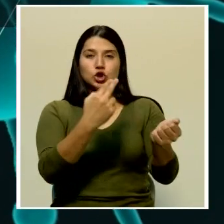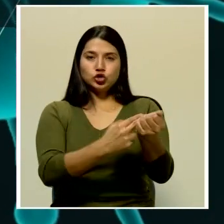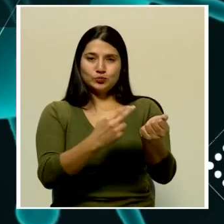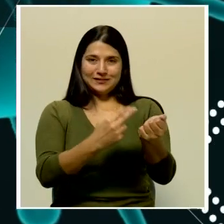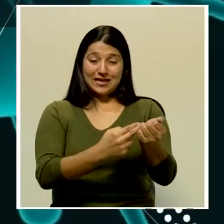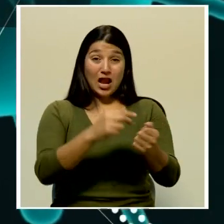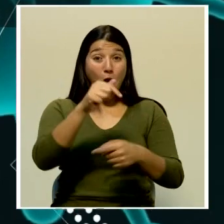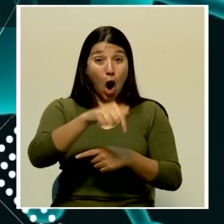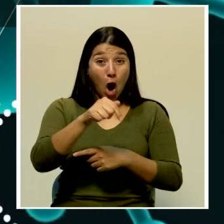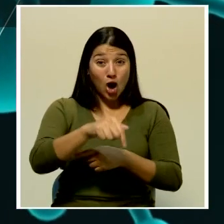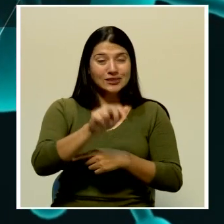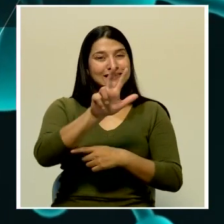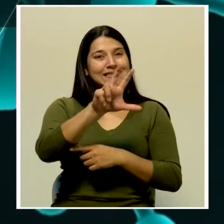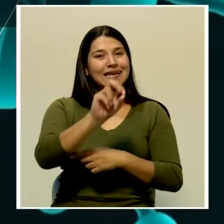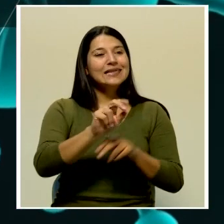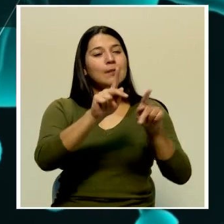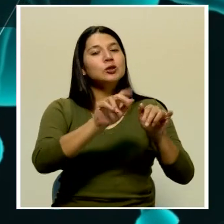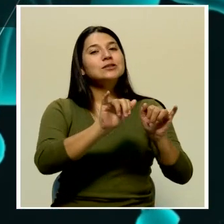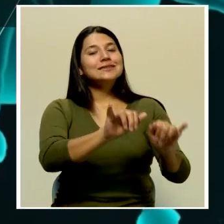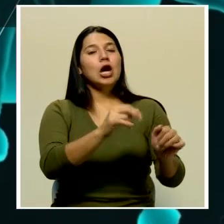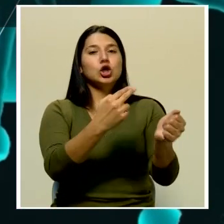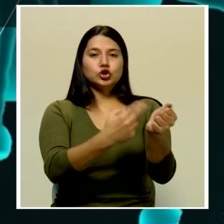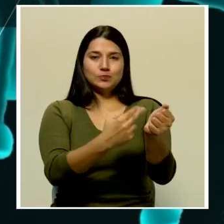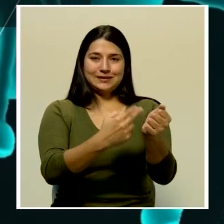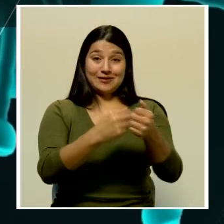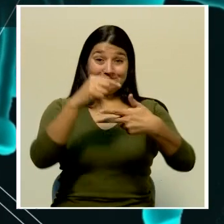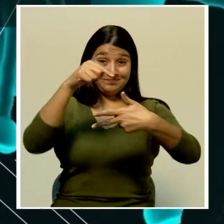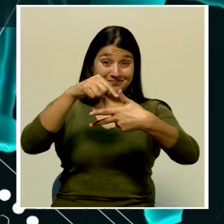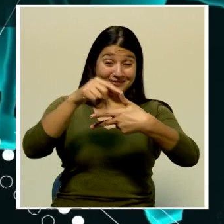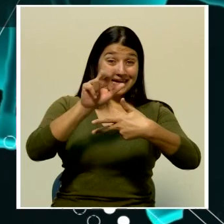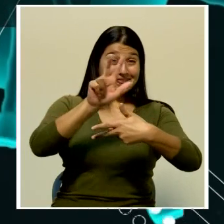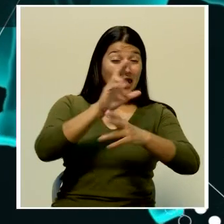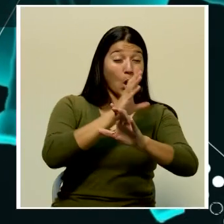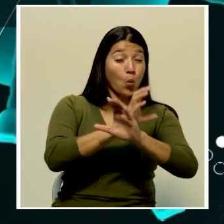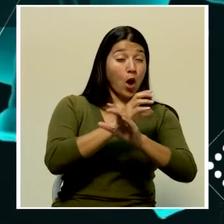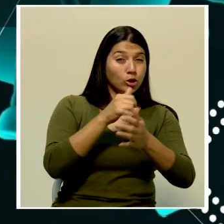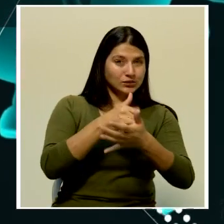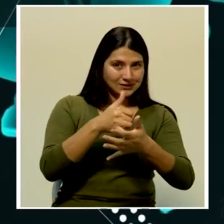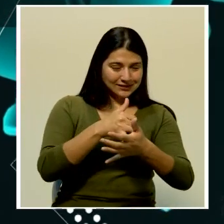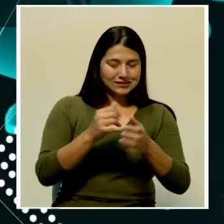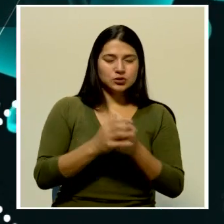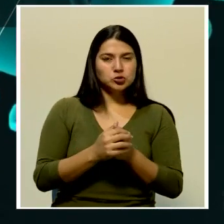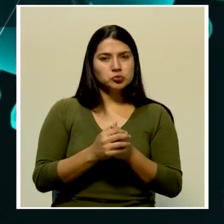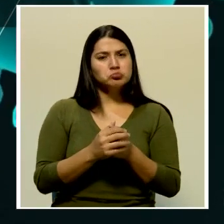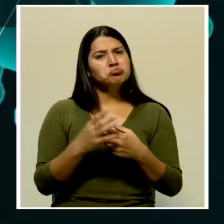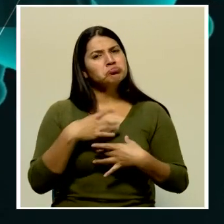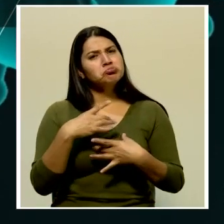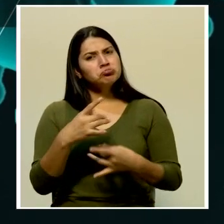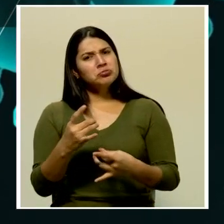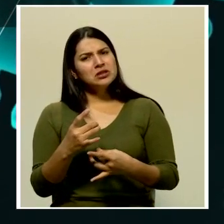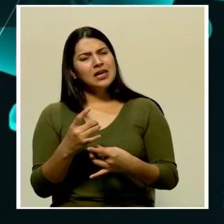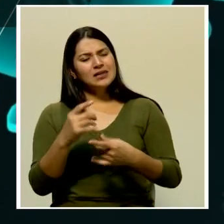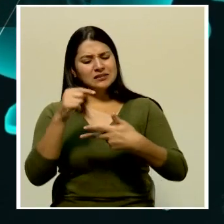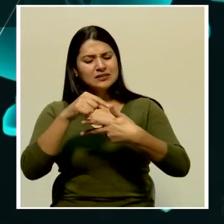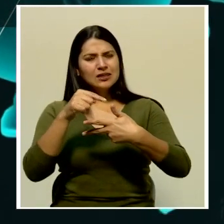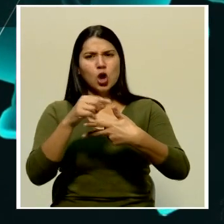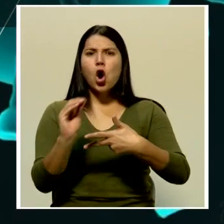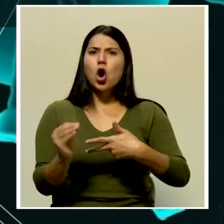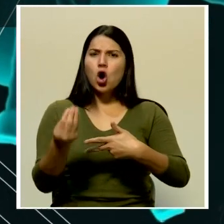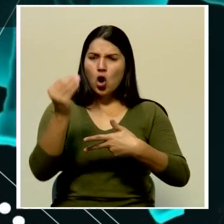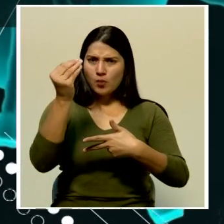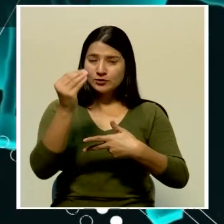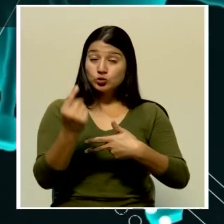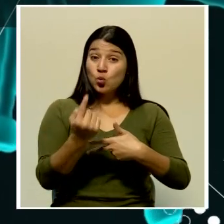registran 30 internamientos, tres de ellos en unidades de cuidados intensivos. Llama la atención que son edades muy jóvenes.